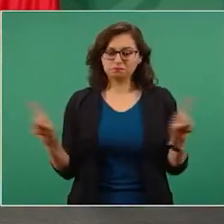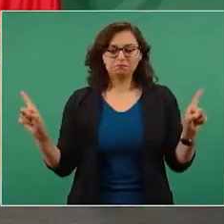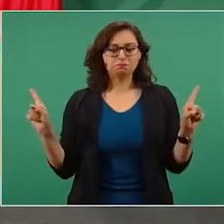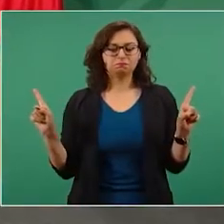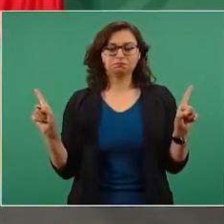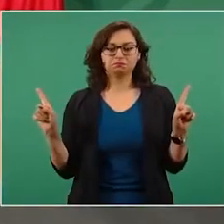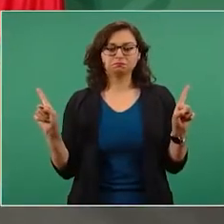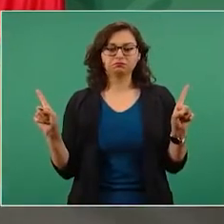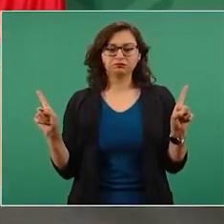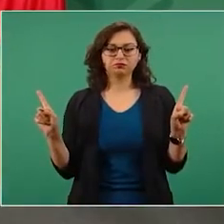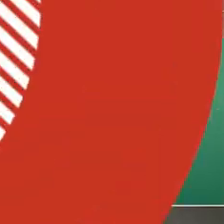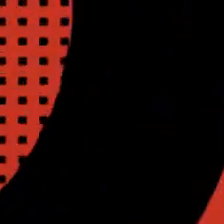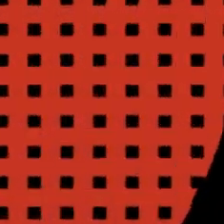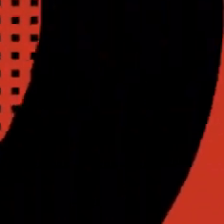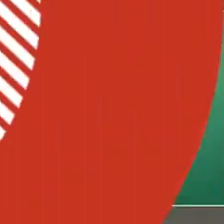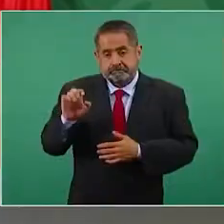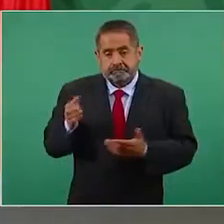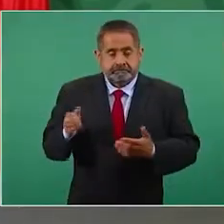distinto.